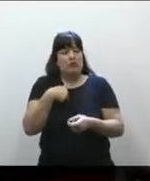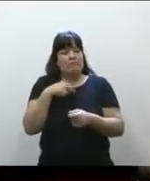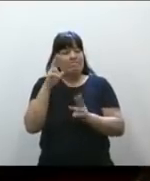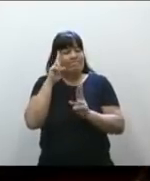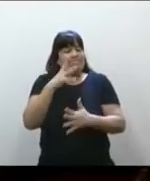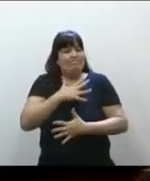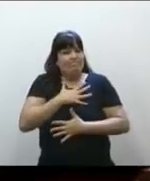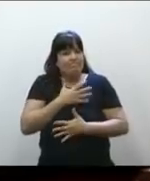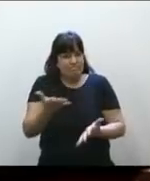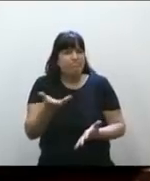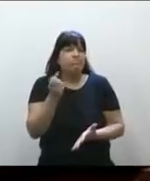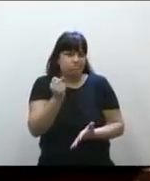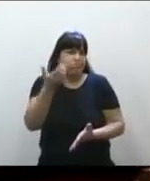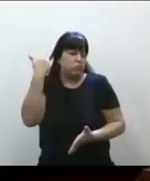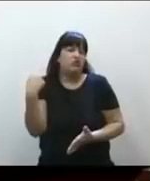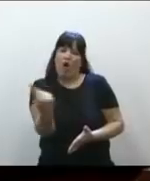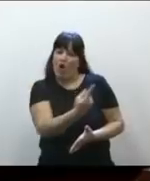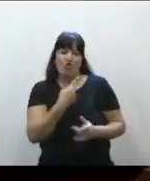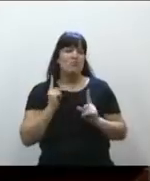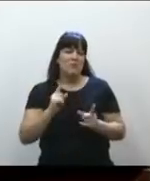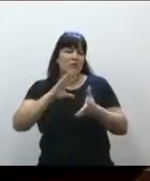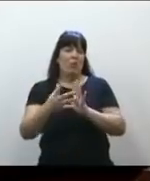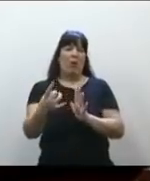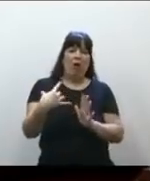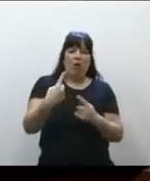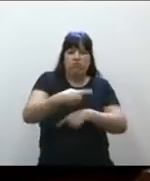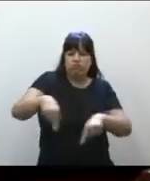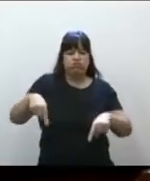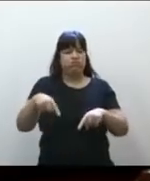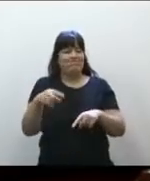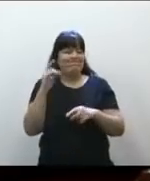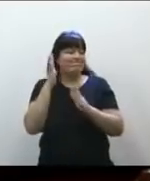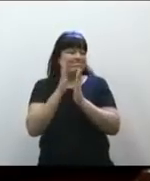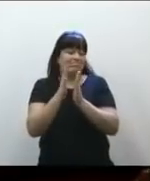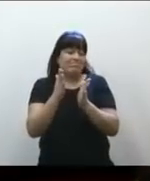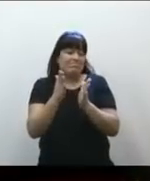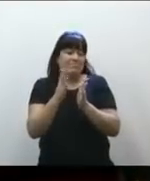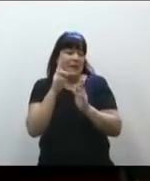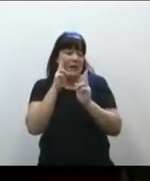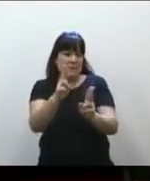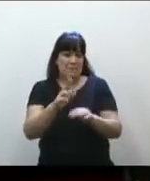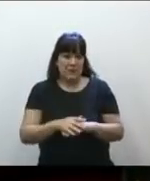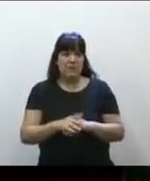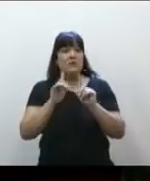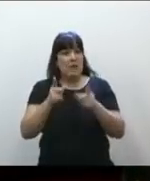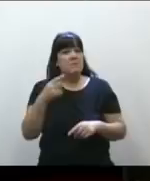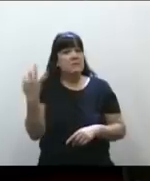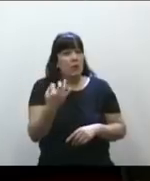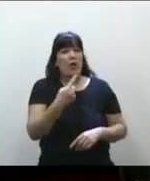tocó pasar a todos. También quiero decir que sería bueno que cada uno de nosotros,